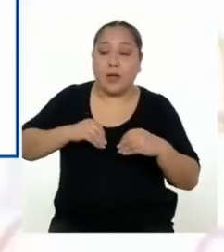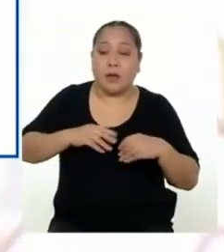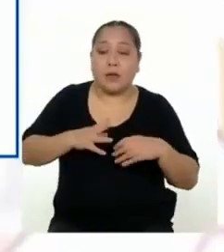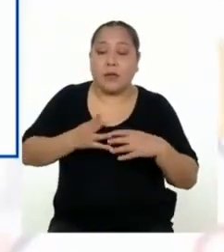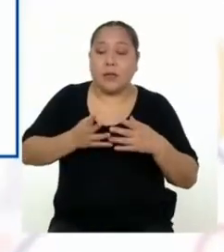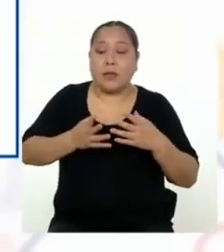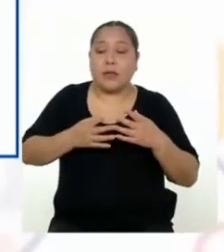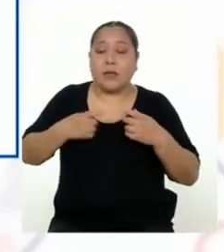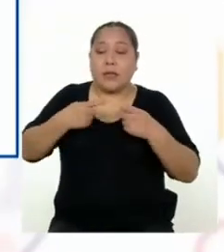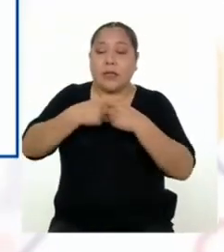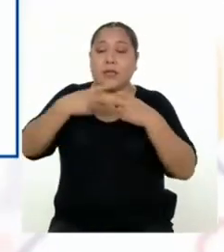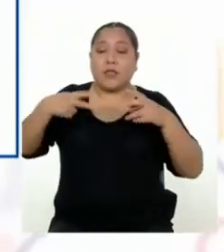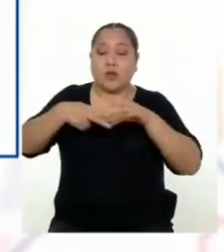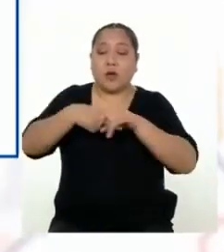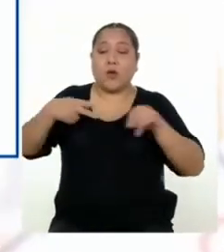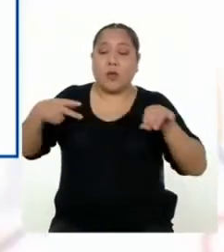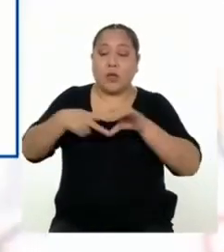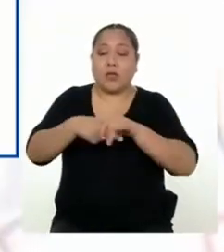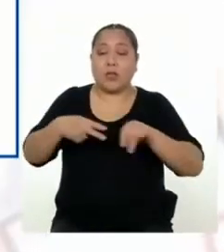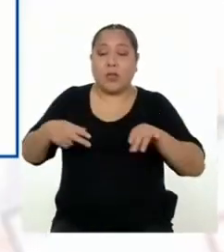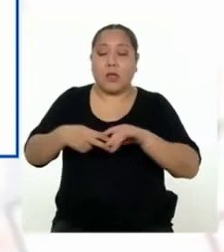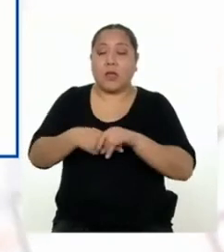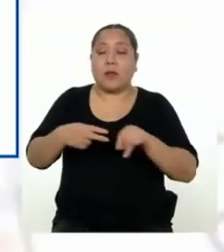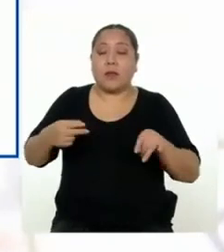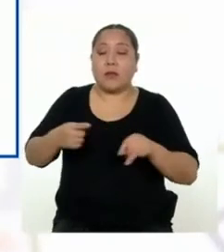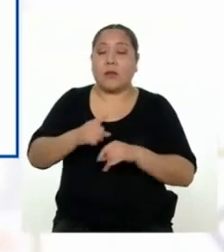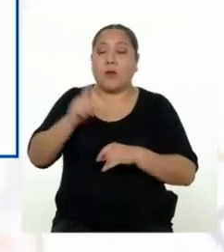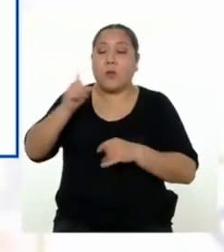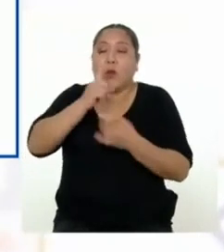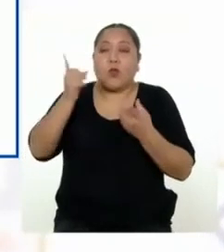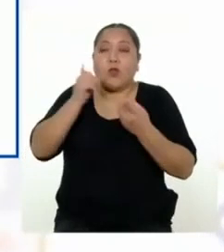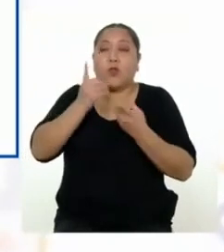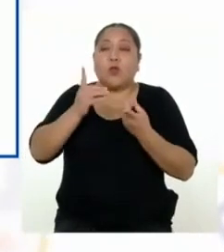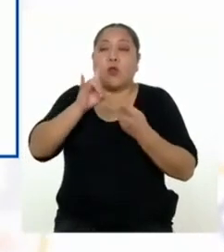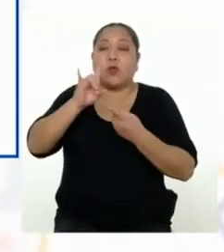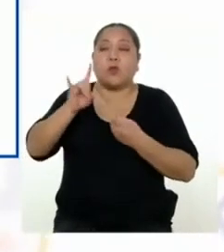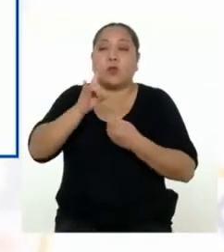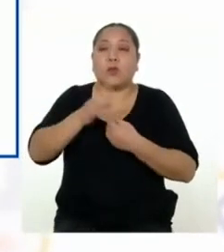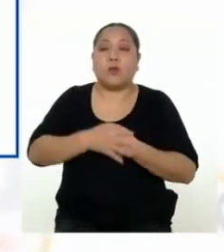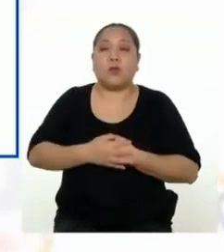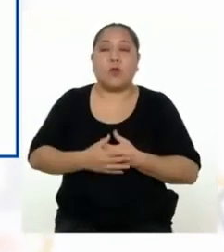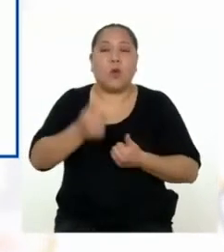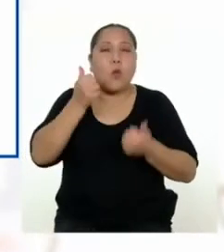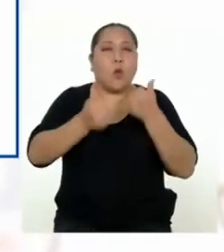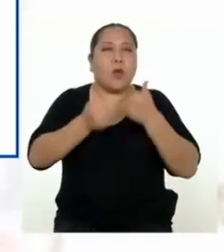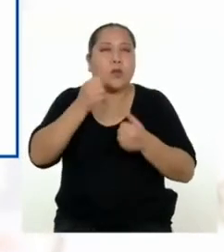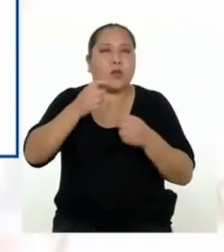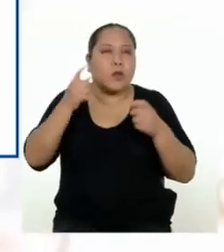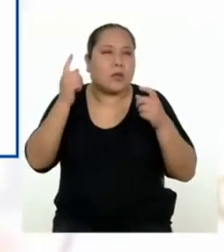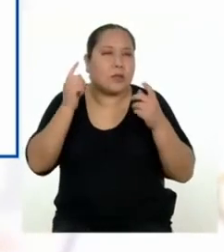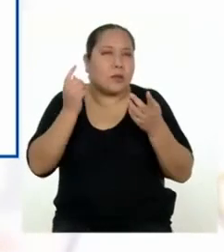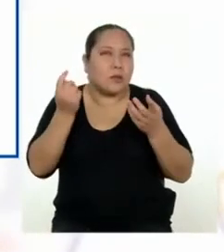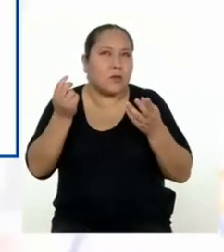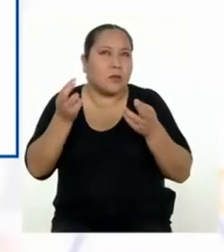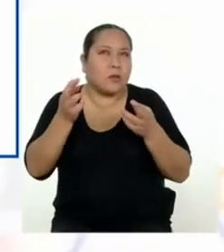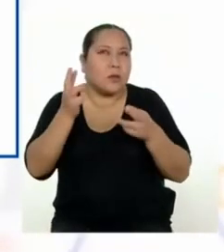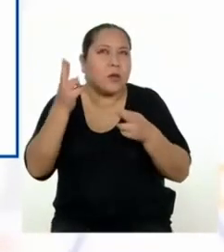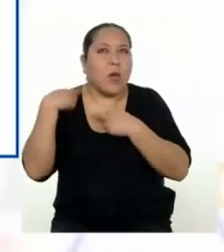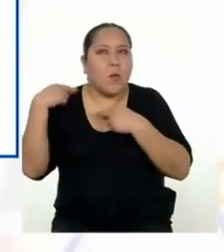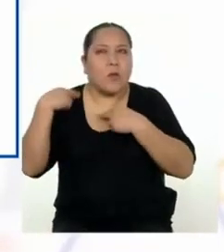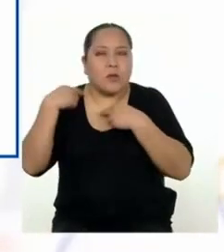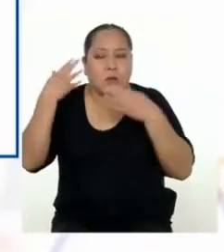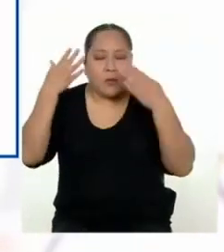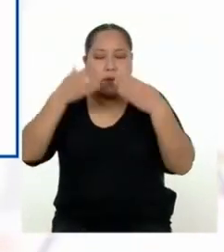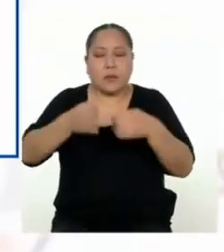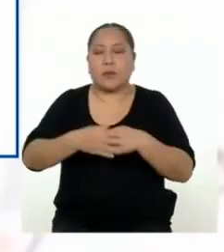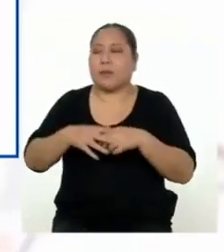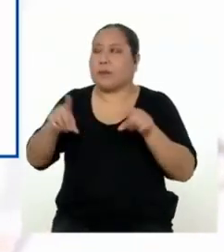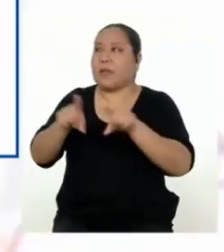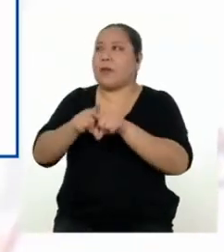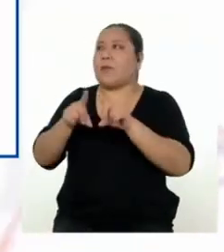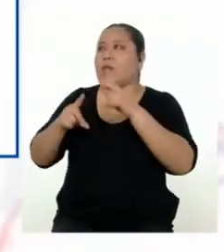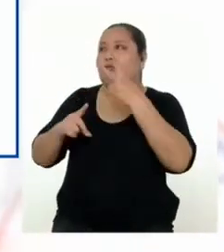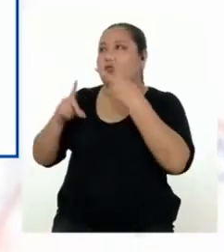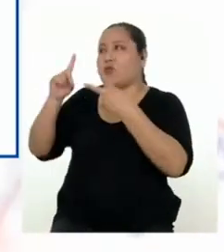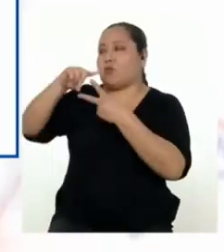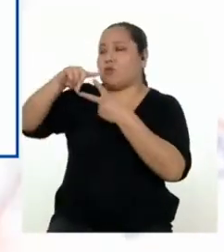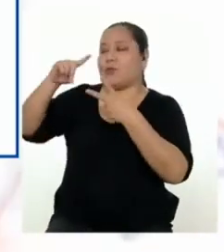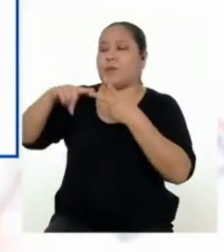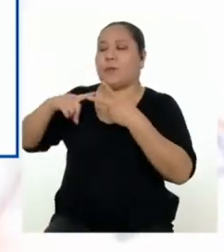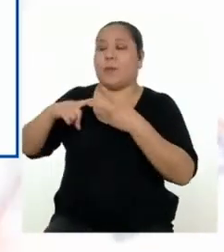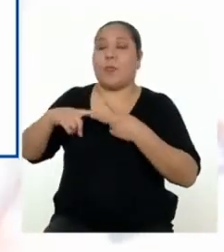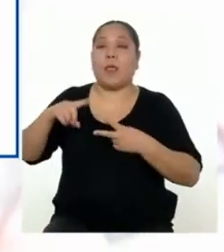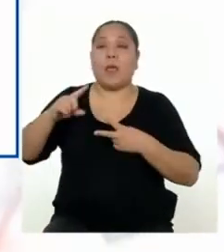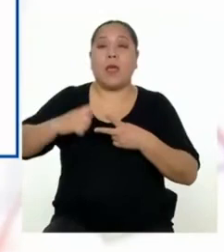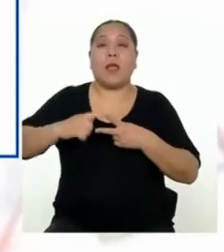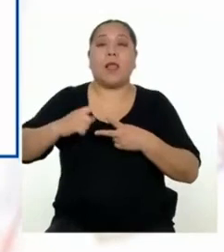enchufes de los artefactos y equipos cuando no se usen. ¿Cuáles serán las tareas específicas? También serán dos tareas